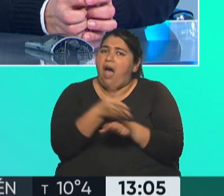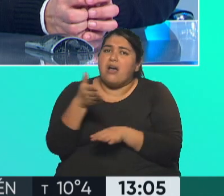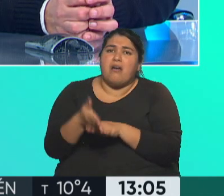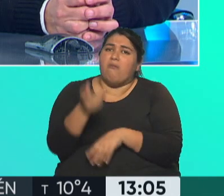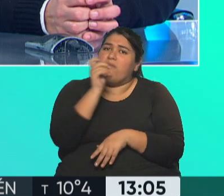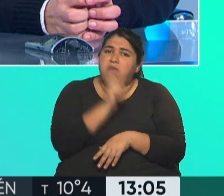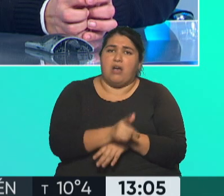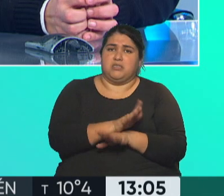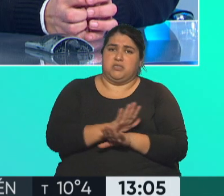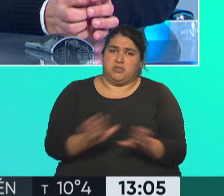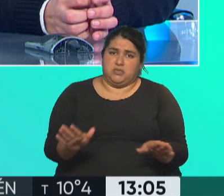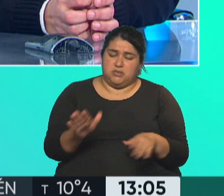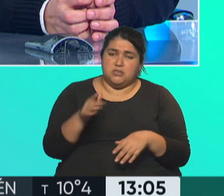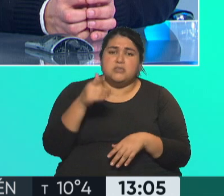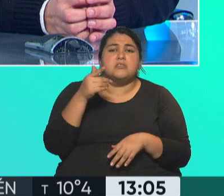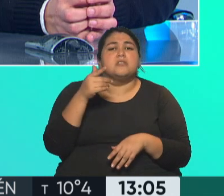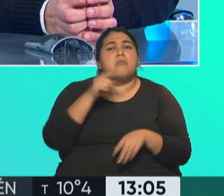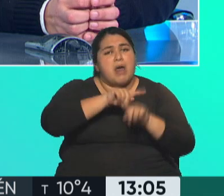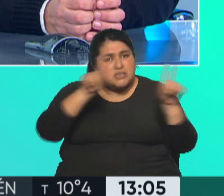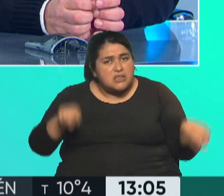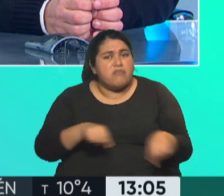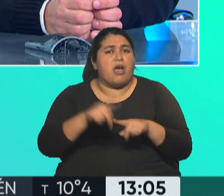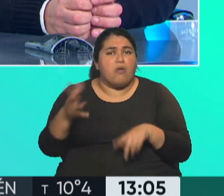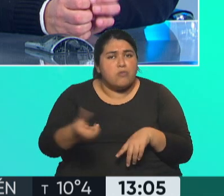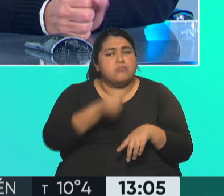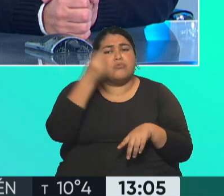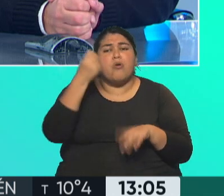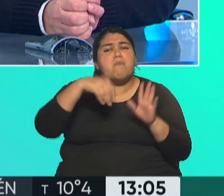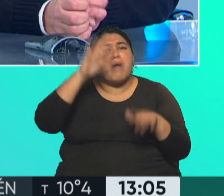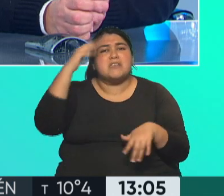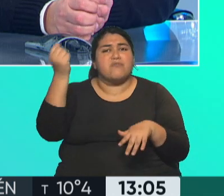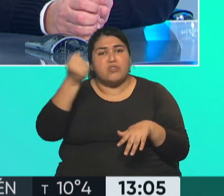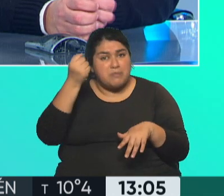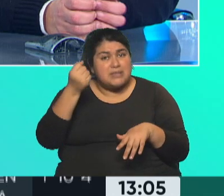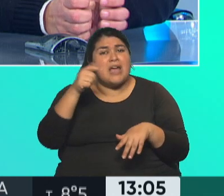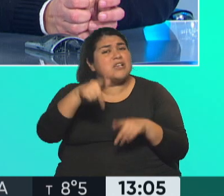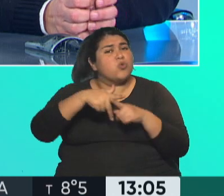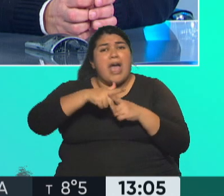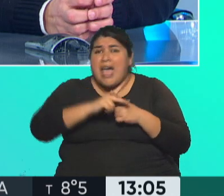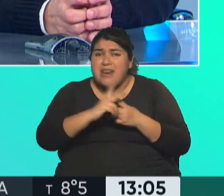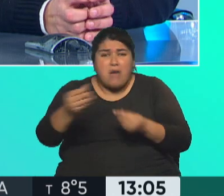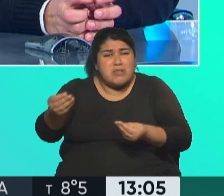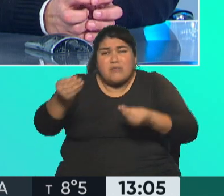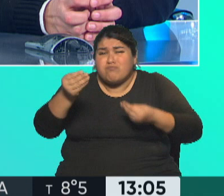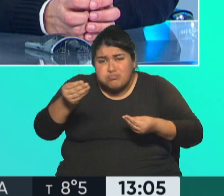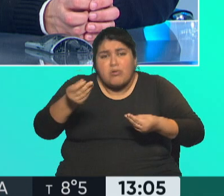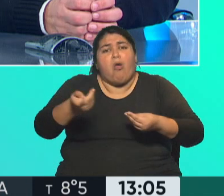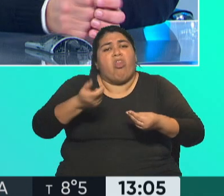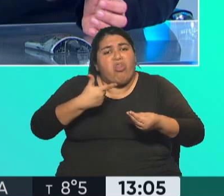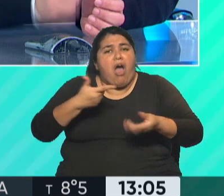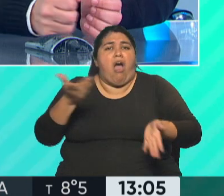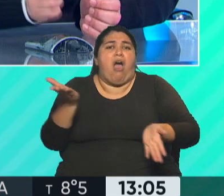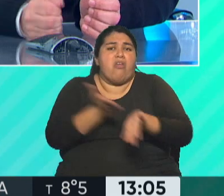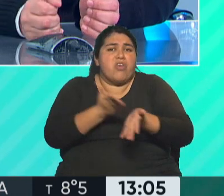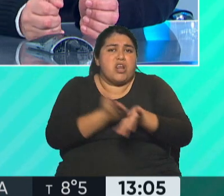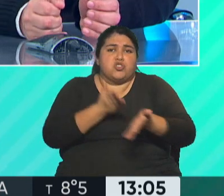con discapacidad a tener su Certificado Único de Discapacidad, porque fundamentalmente es una herramienta que instrumenta el acceso a determinados derechos. Por